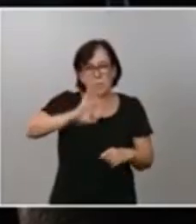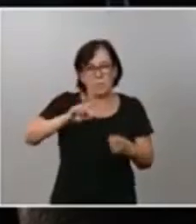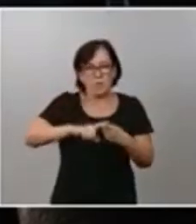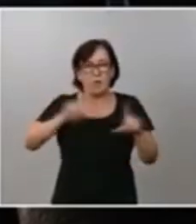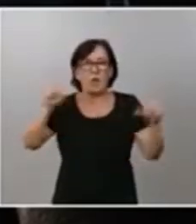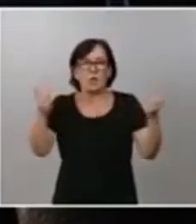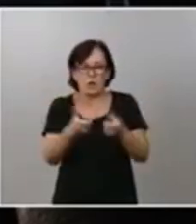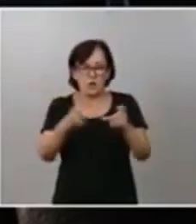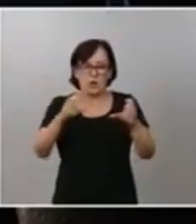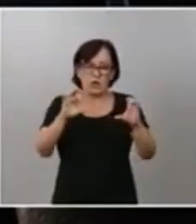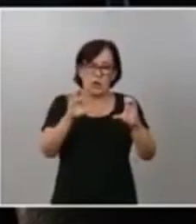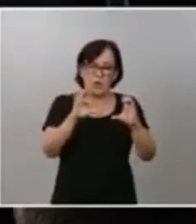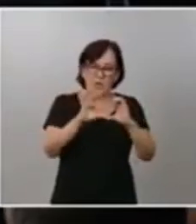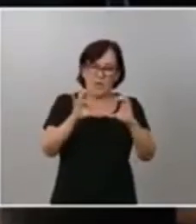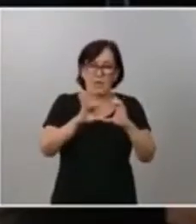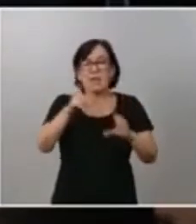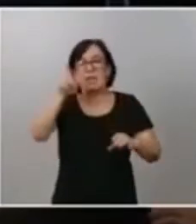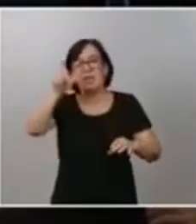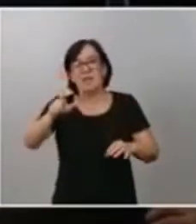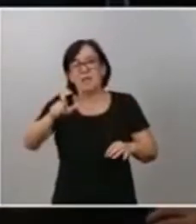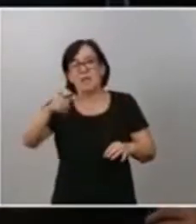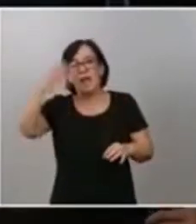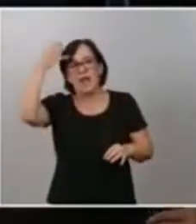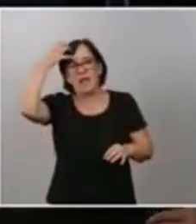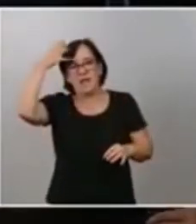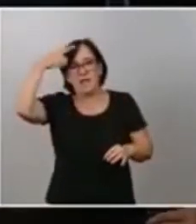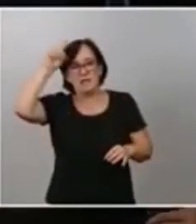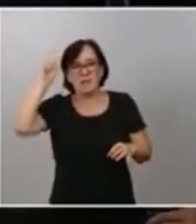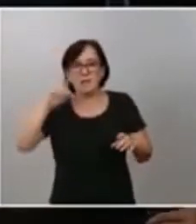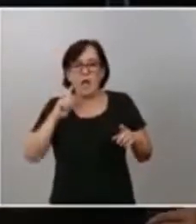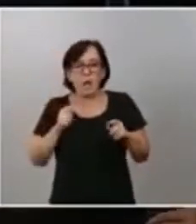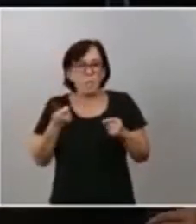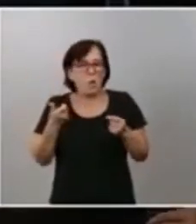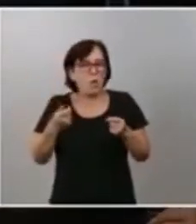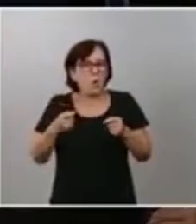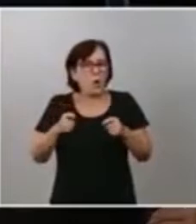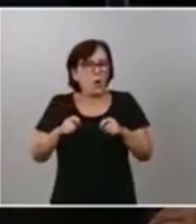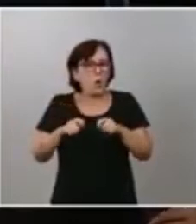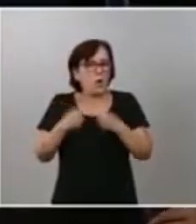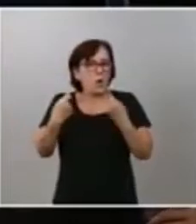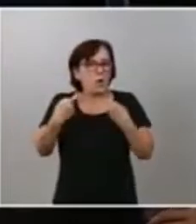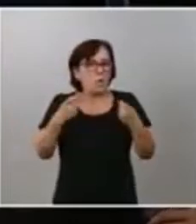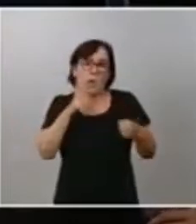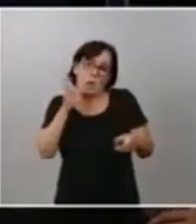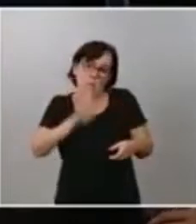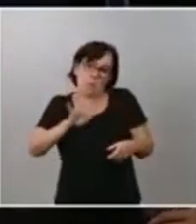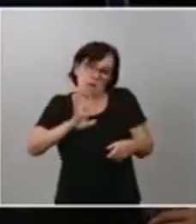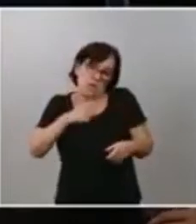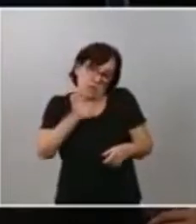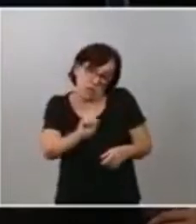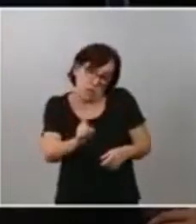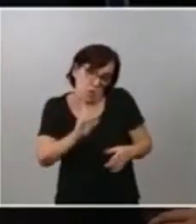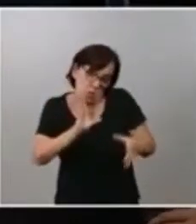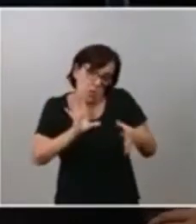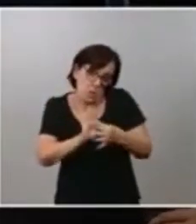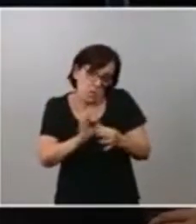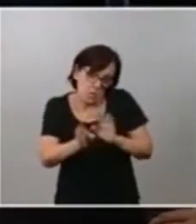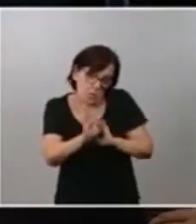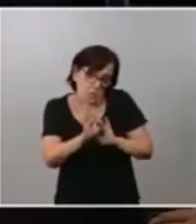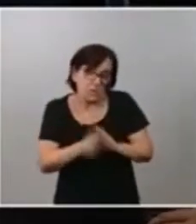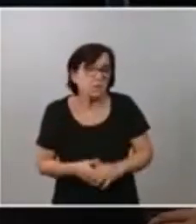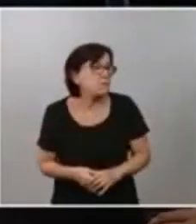y con esto del rey no sé si se ha deteriorado o no y aparte que ha dicho que no la coalición. Al contrario